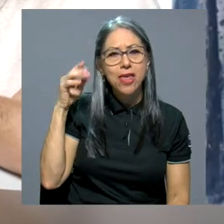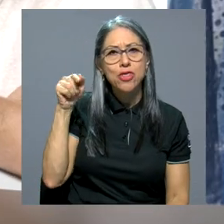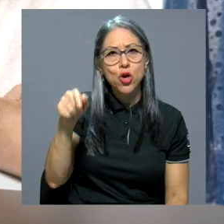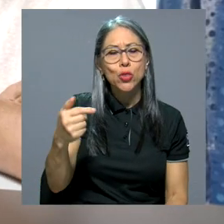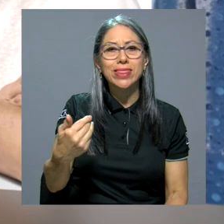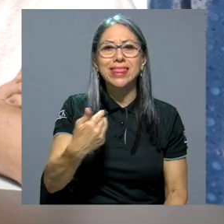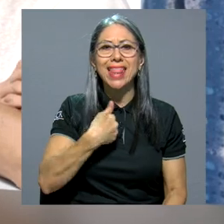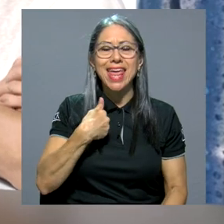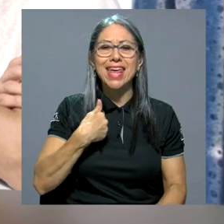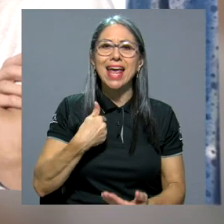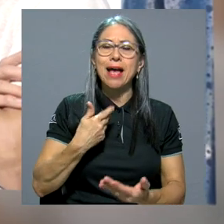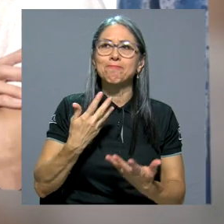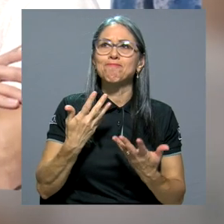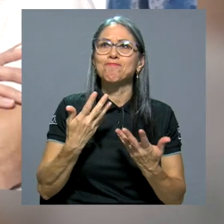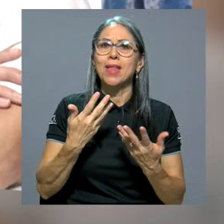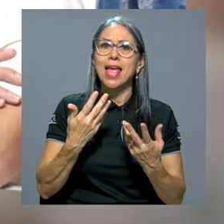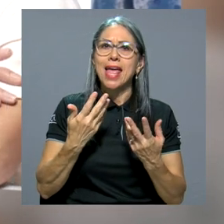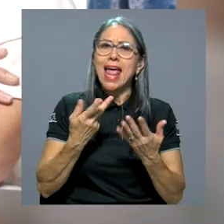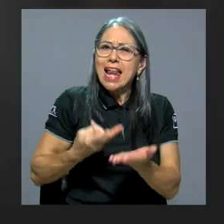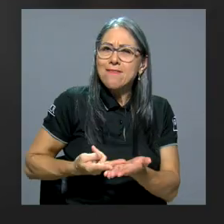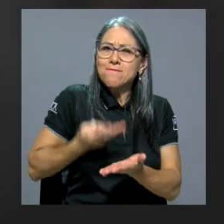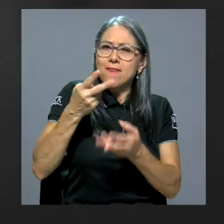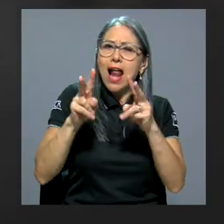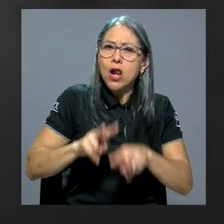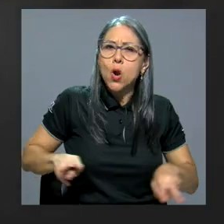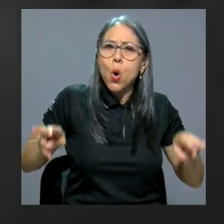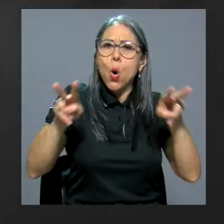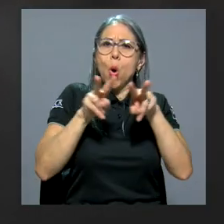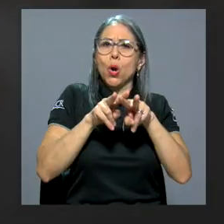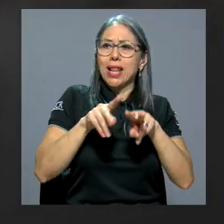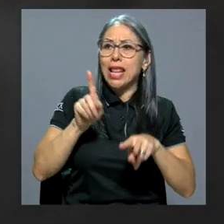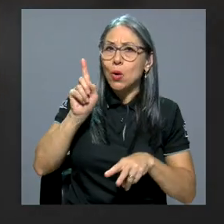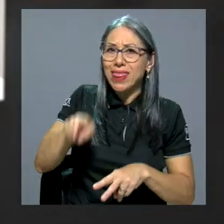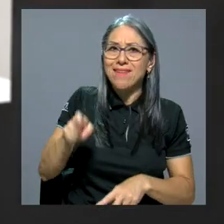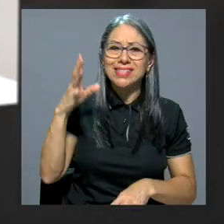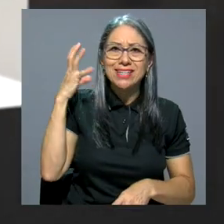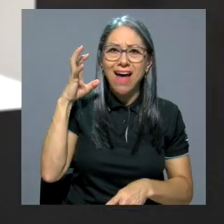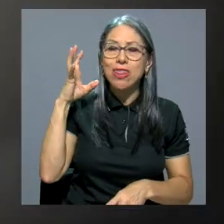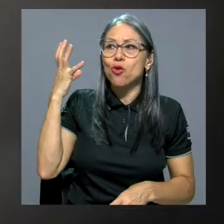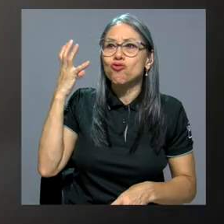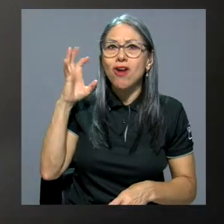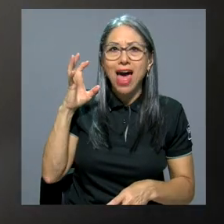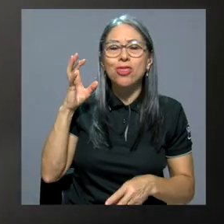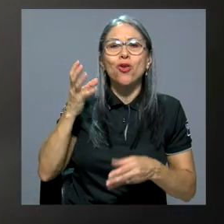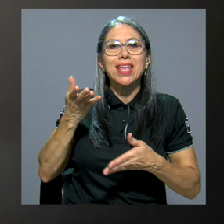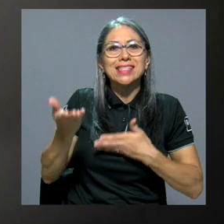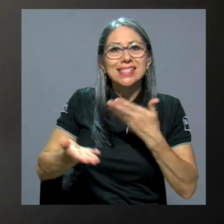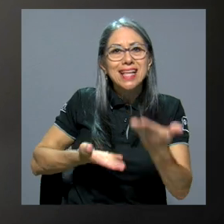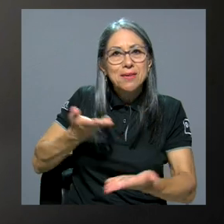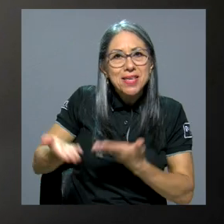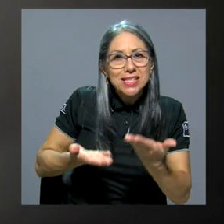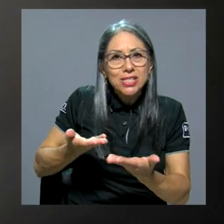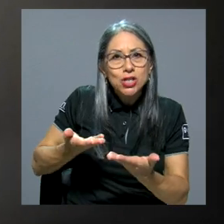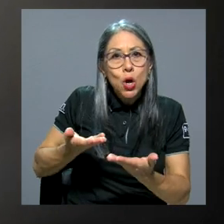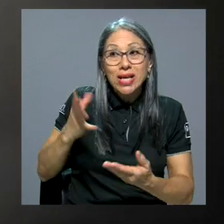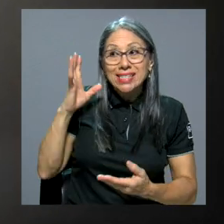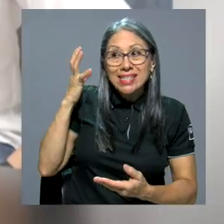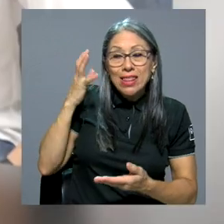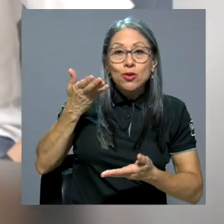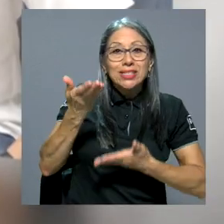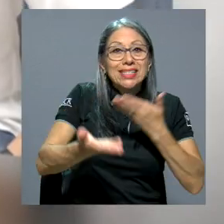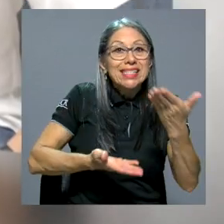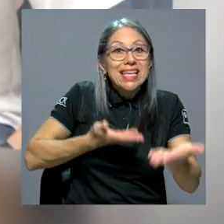diría, el valor de lo que tiene que ser una radio, una radio de servicio. Y si en este caso sirve